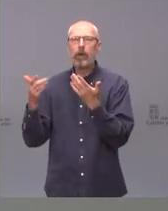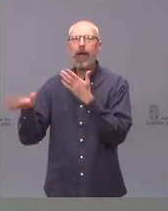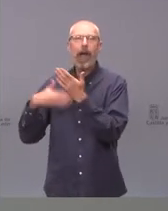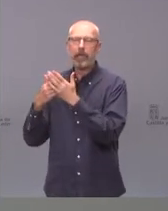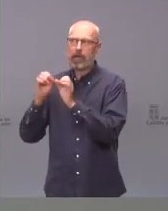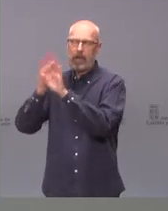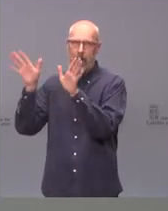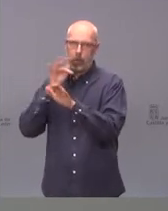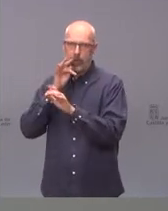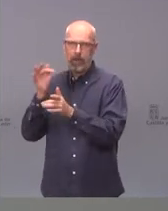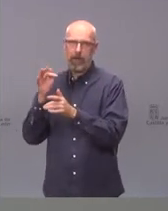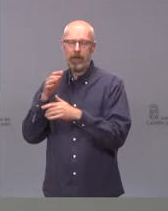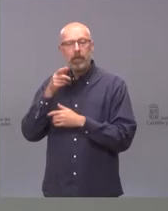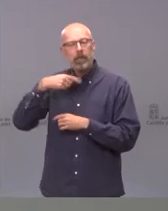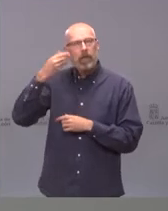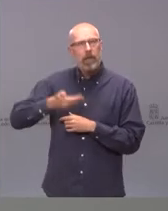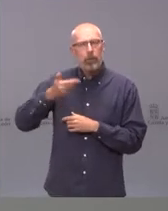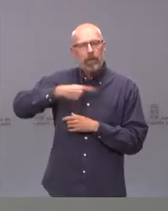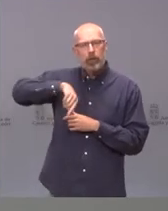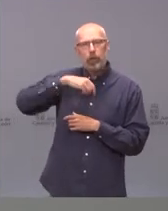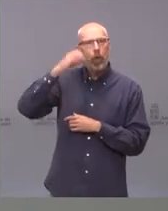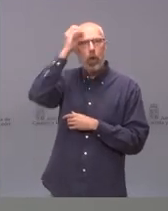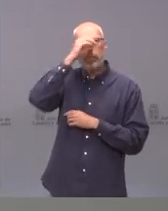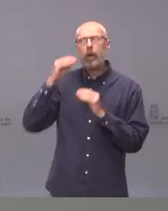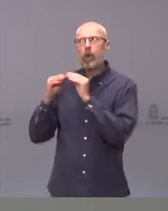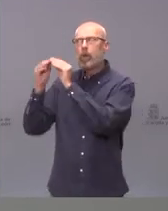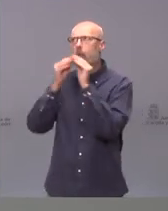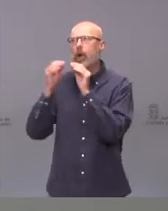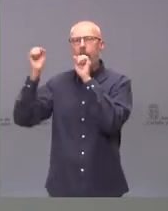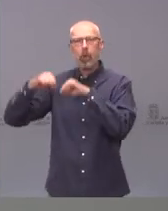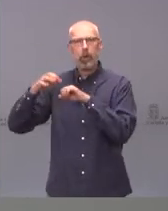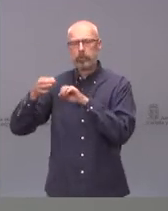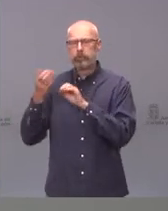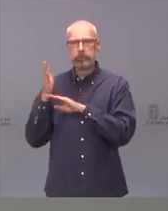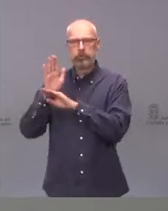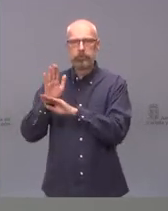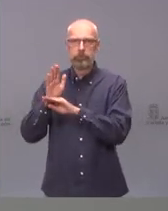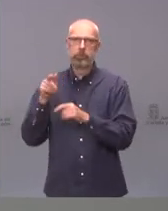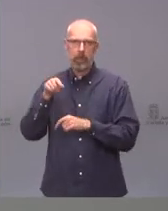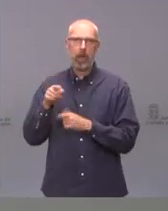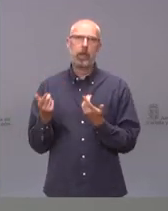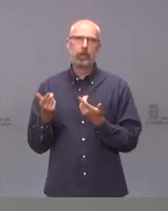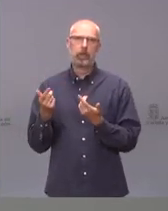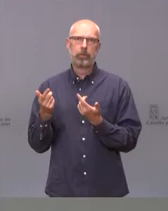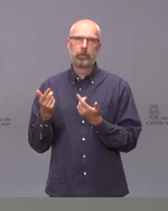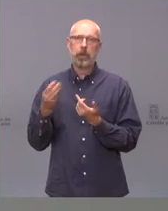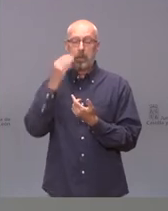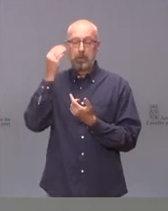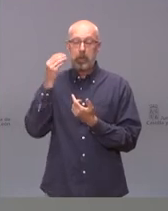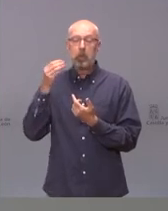postura única sobre este tema y yo creo que nos van a comunicar sus